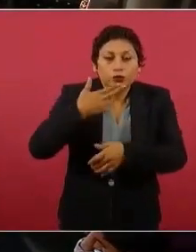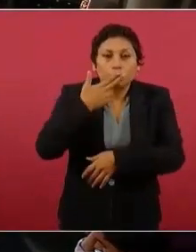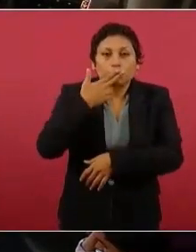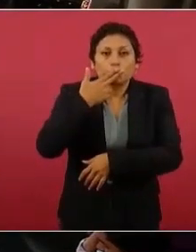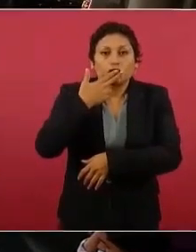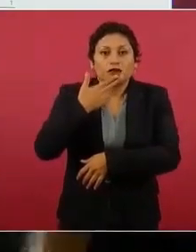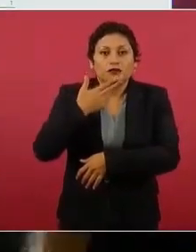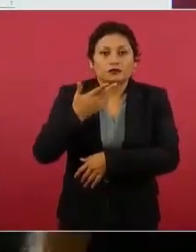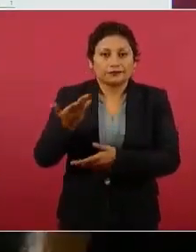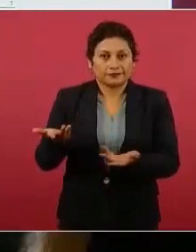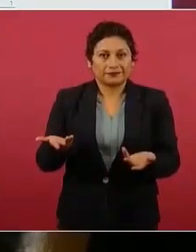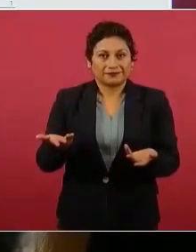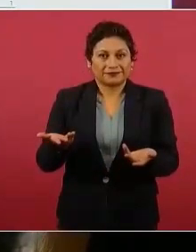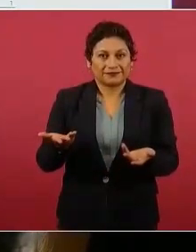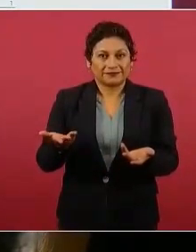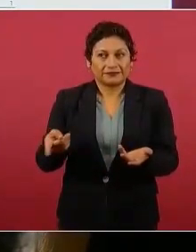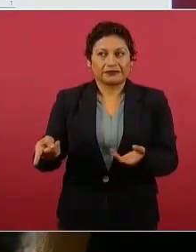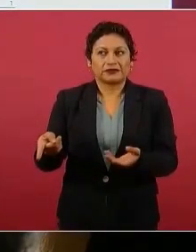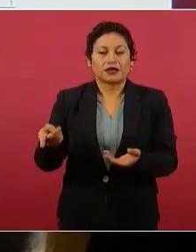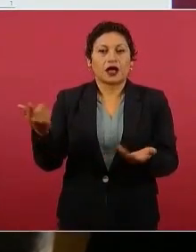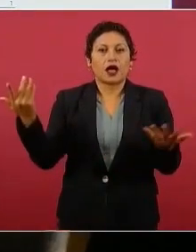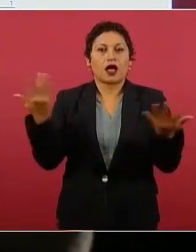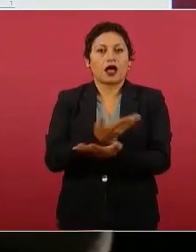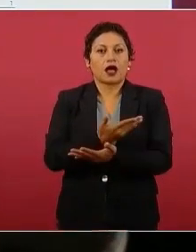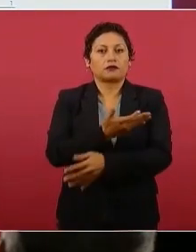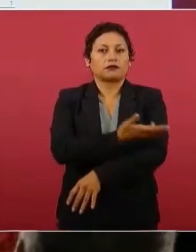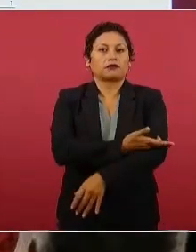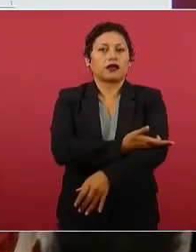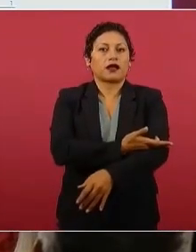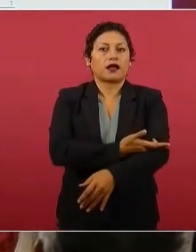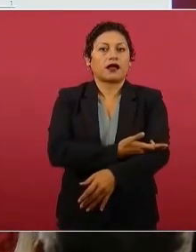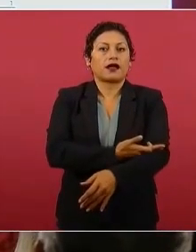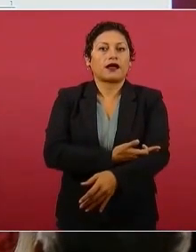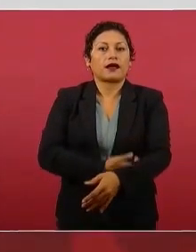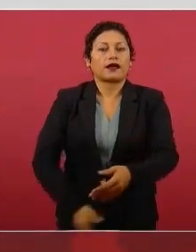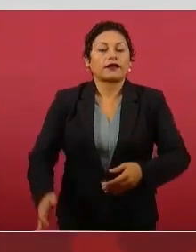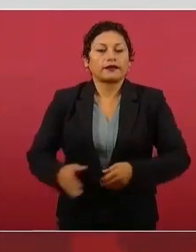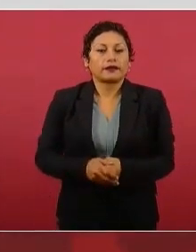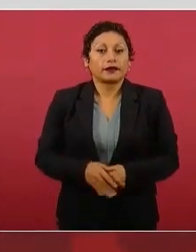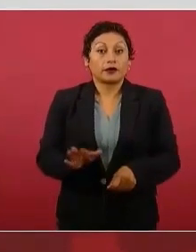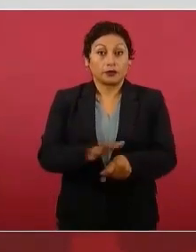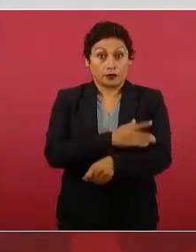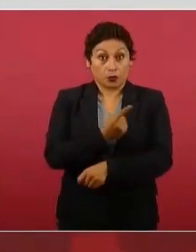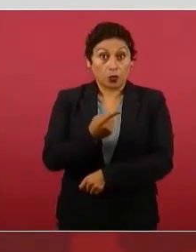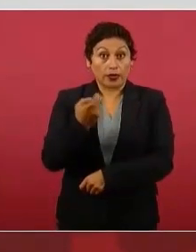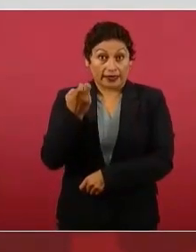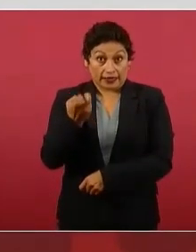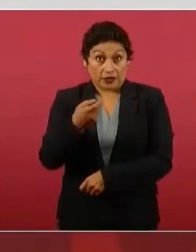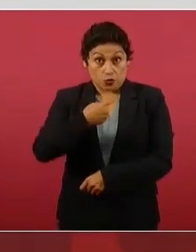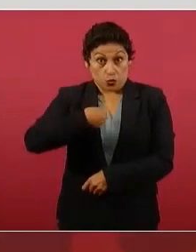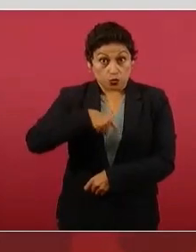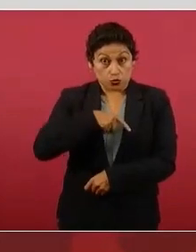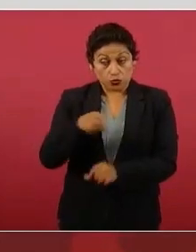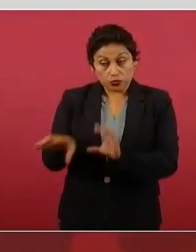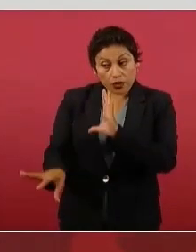y todavía